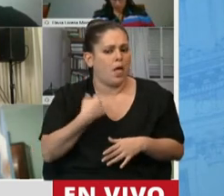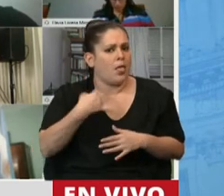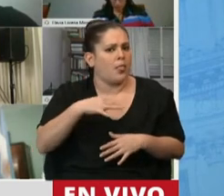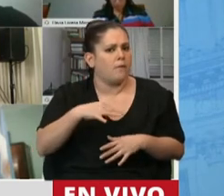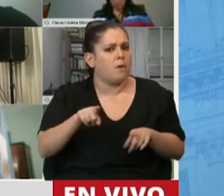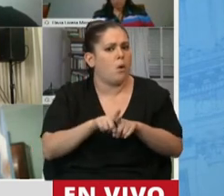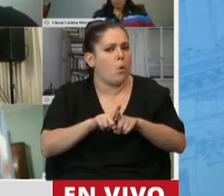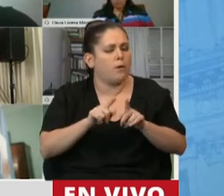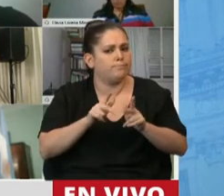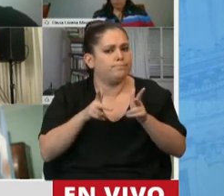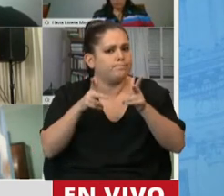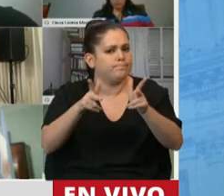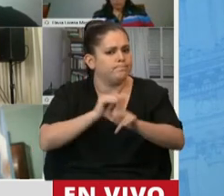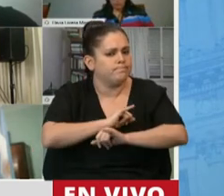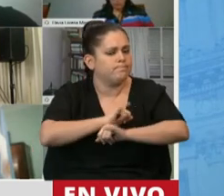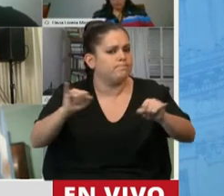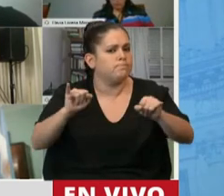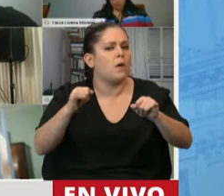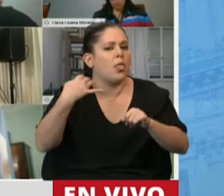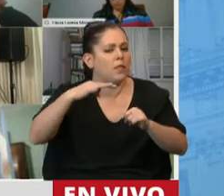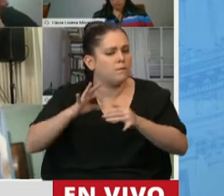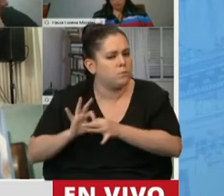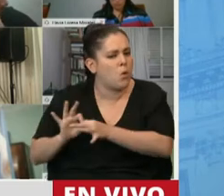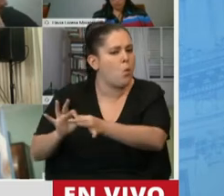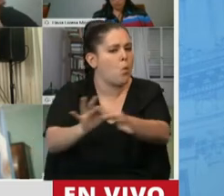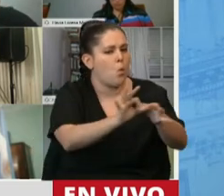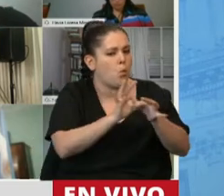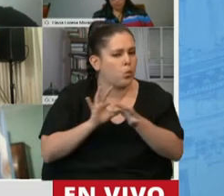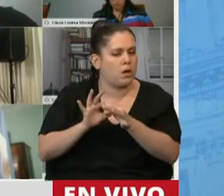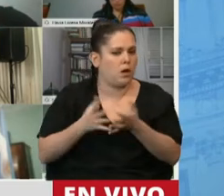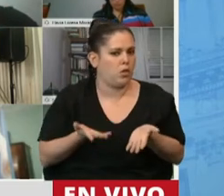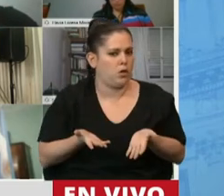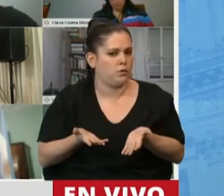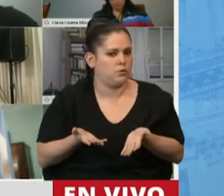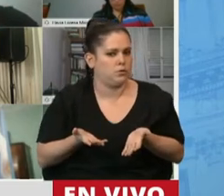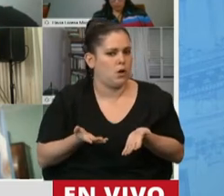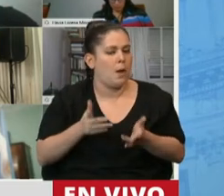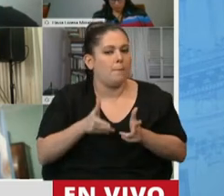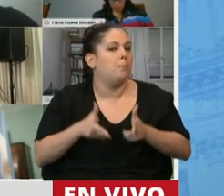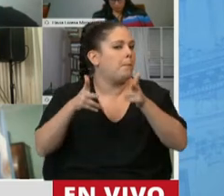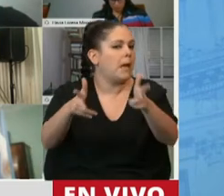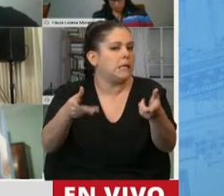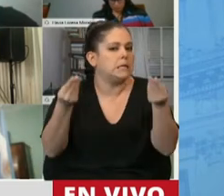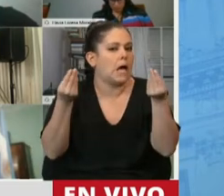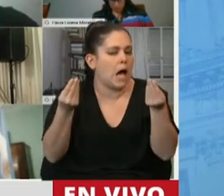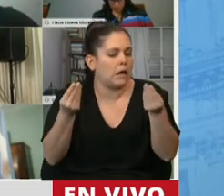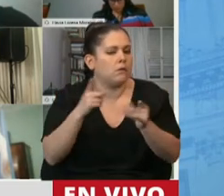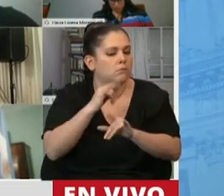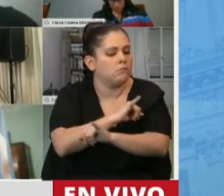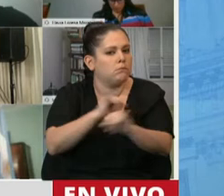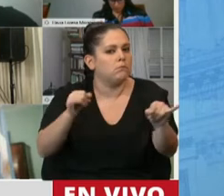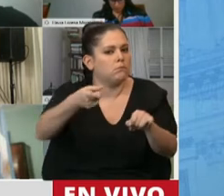mensaje de unidad, un mensaje que vaya a fortalecer